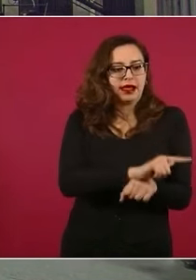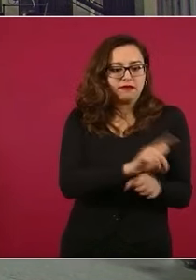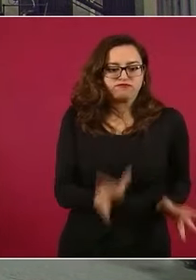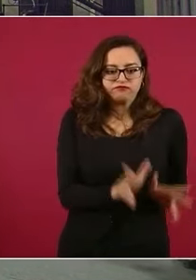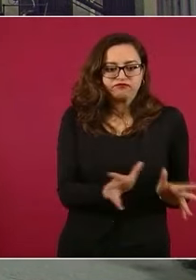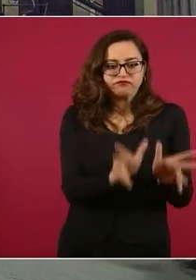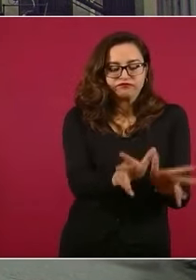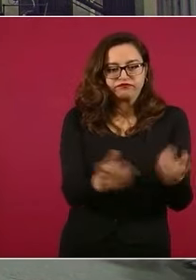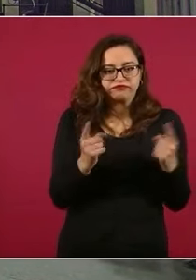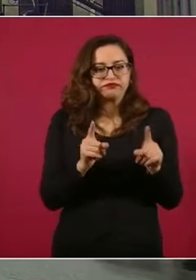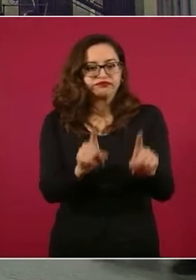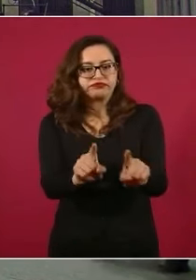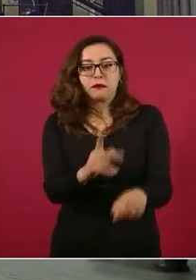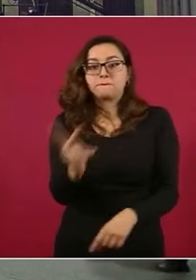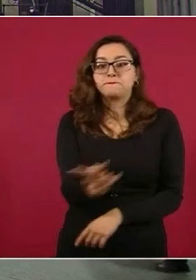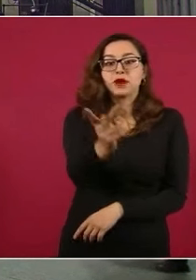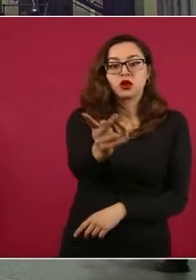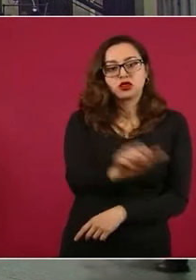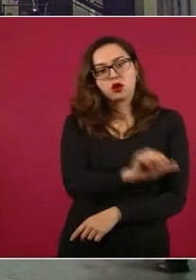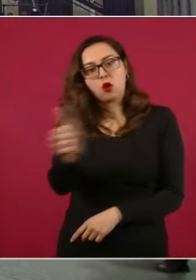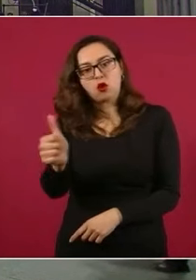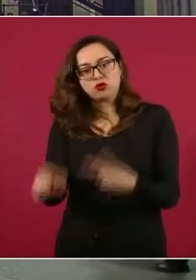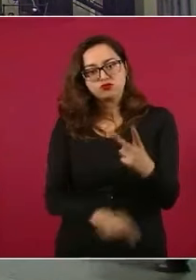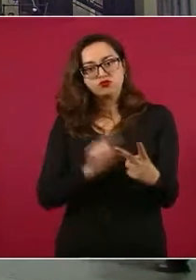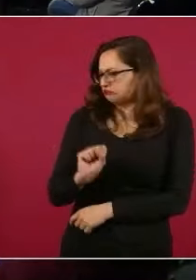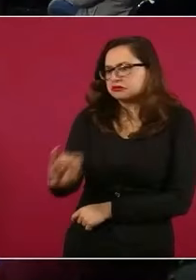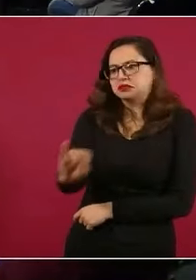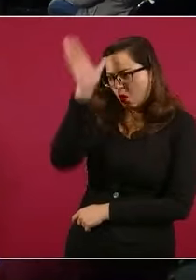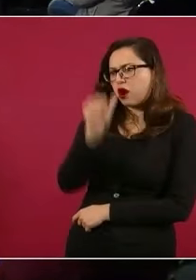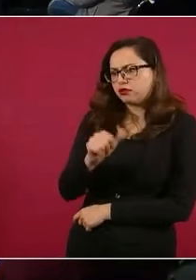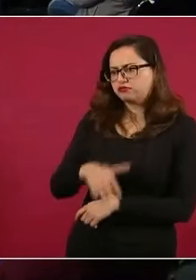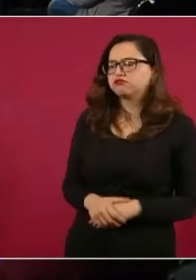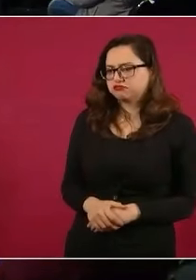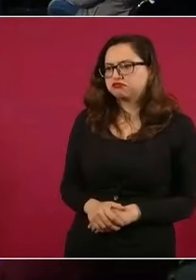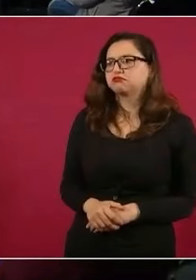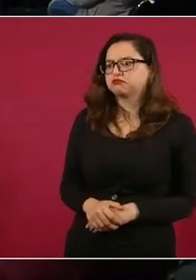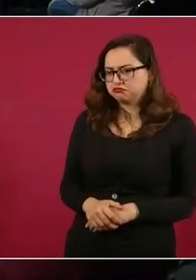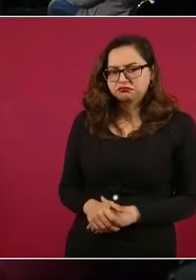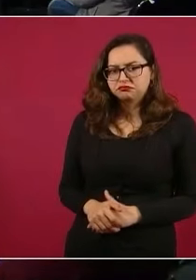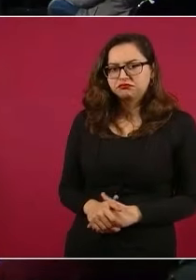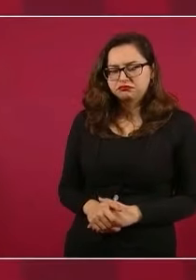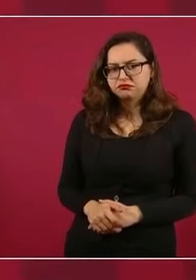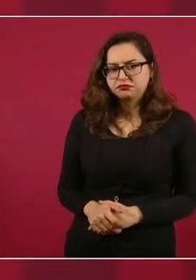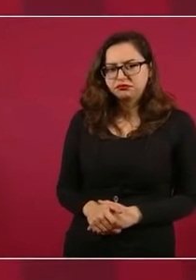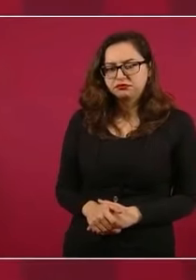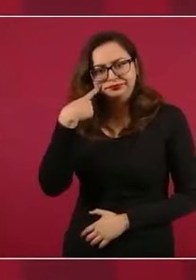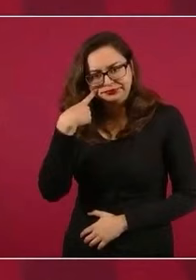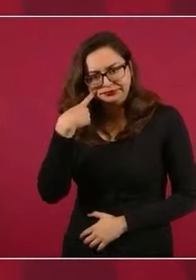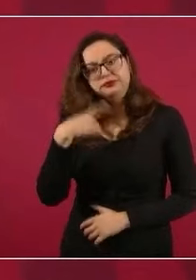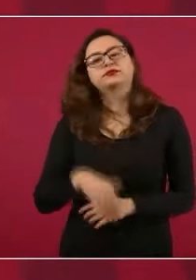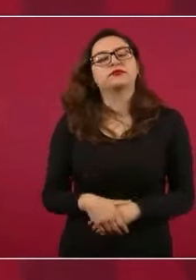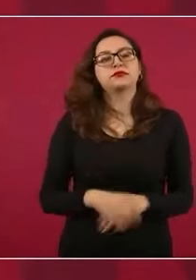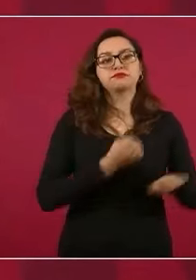pregunta respecto al tema. Y bueno, ahorita una de... No, estamos de acuerdo en eso. Y debe saberse que los estados